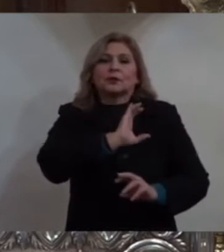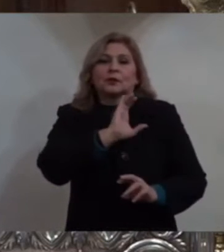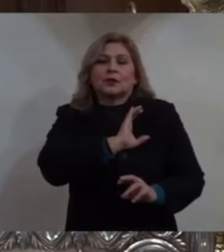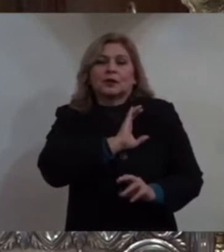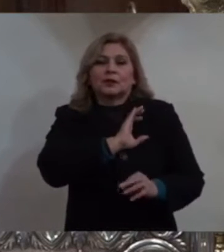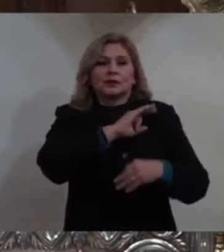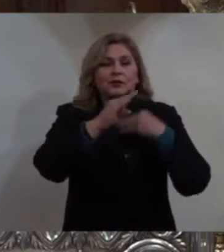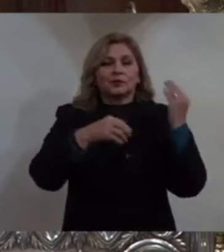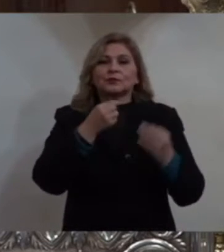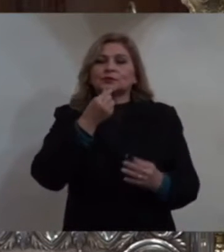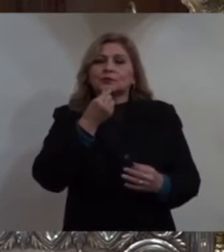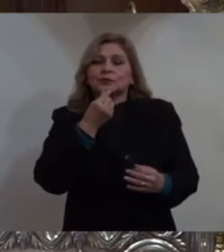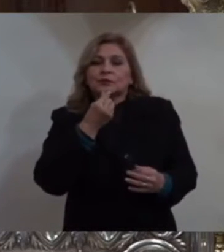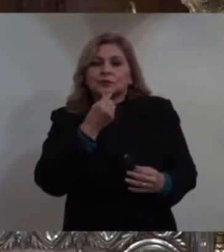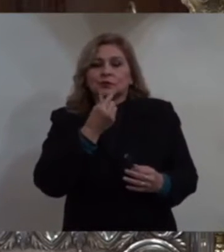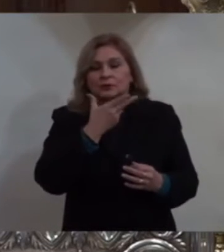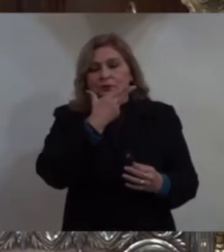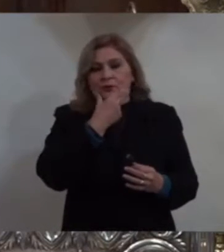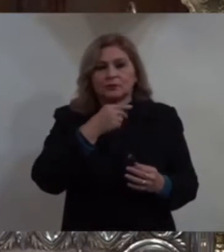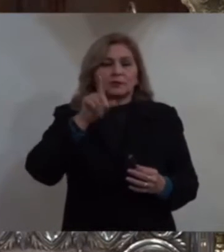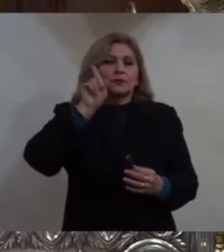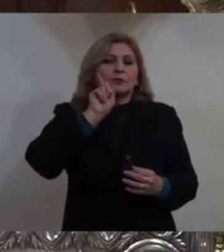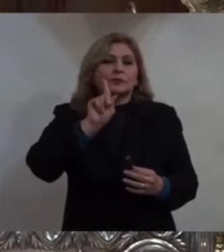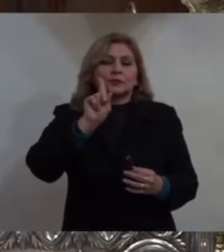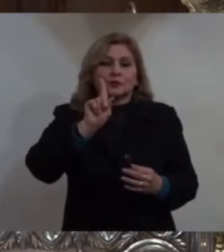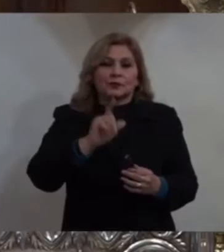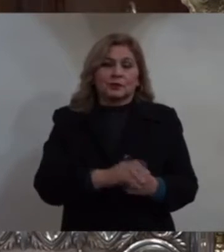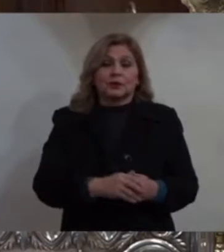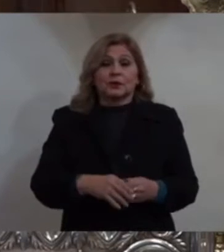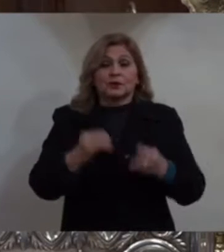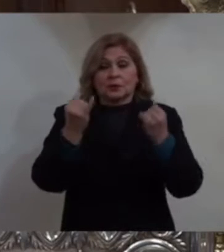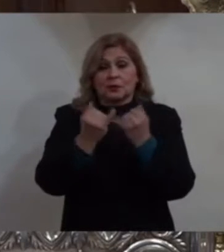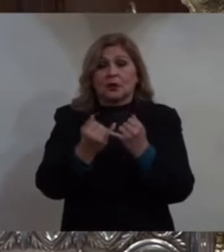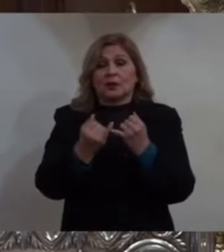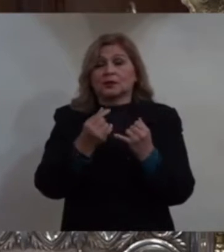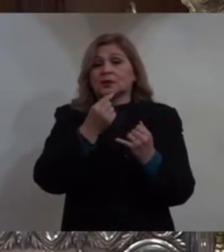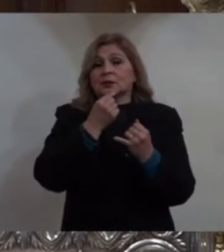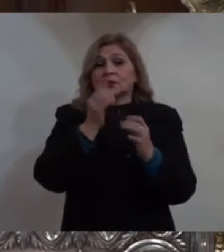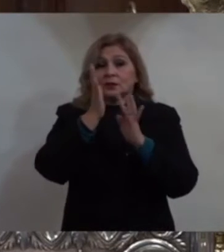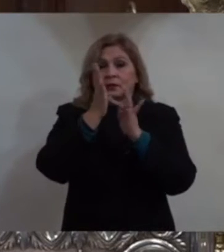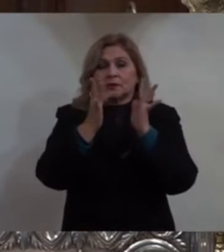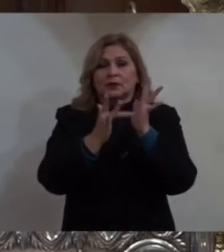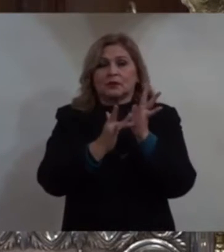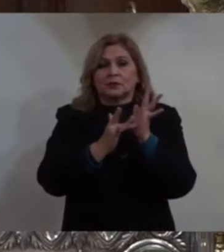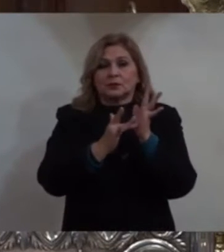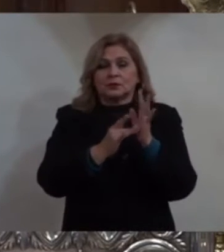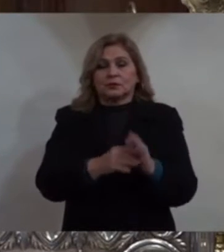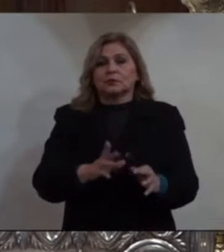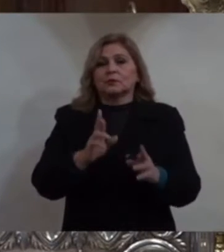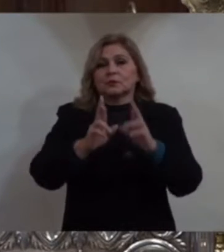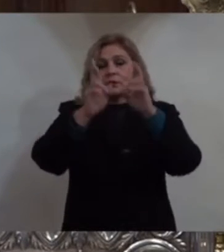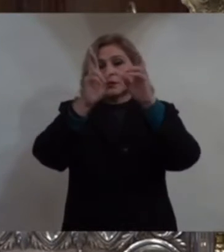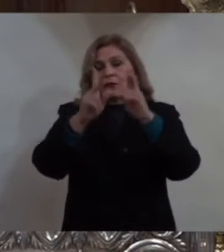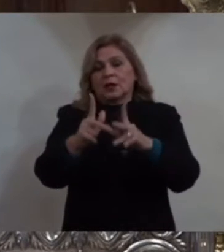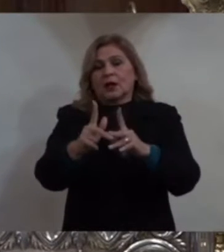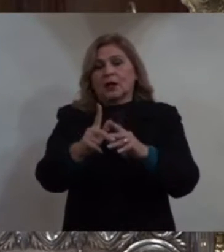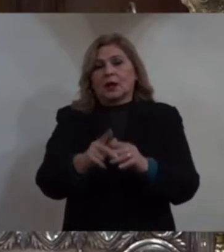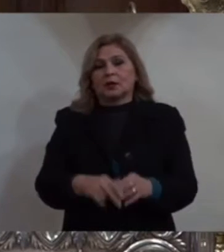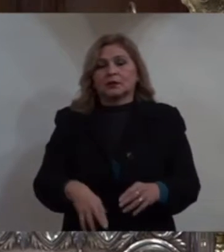y también merecen como el niño Jesús los mejores regalos.